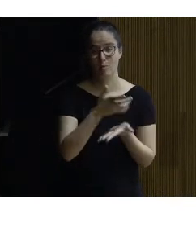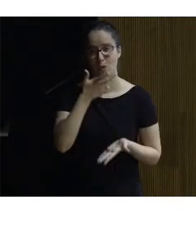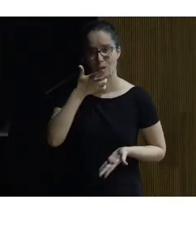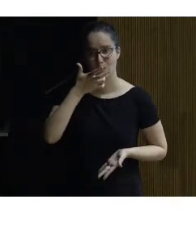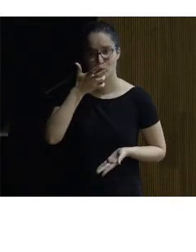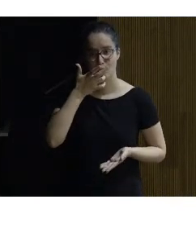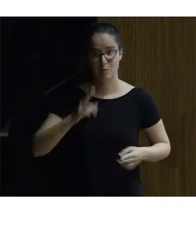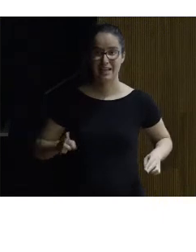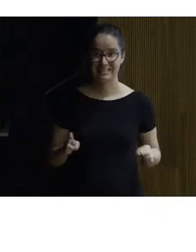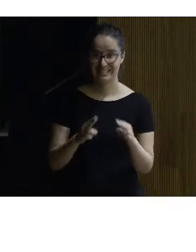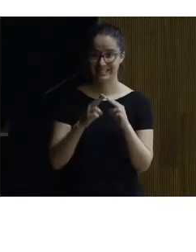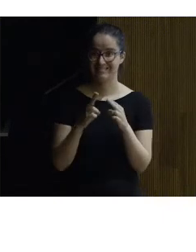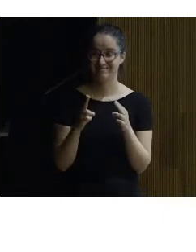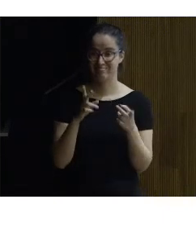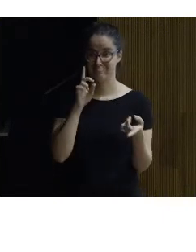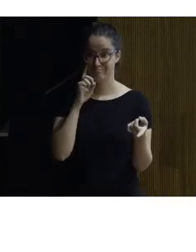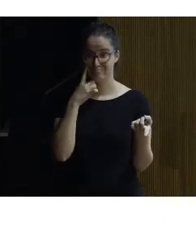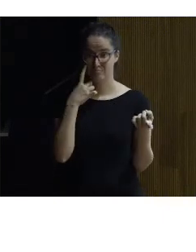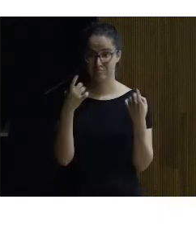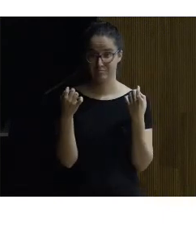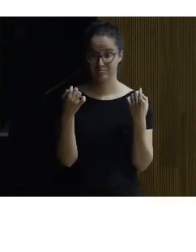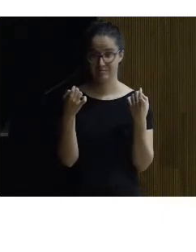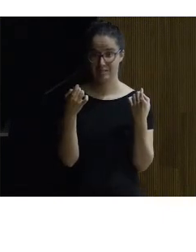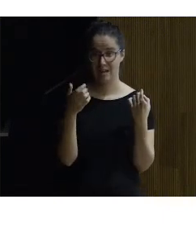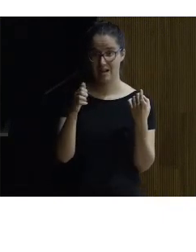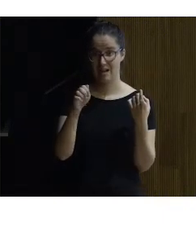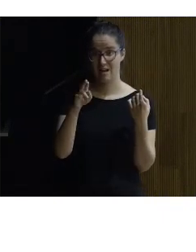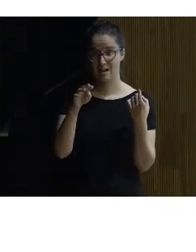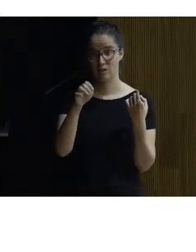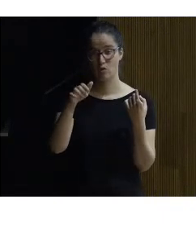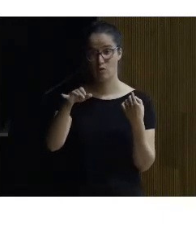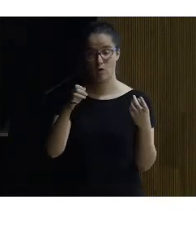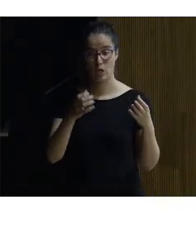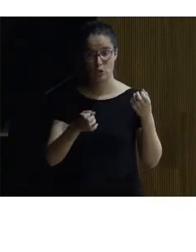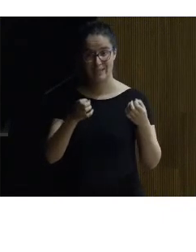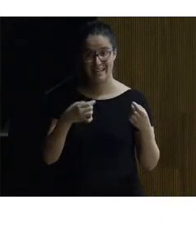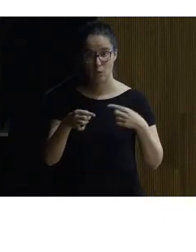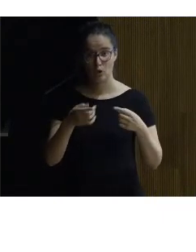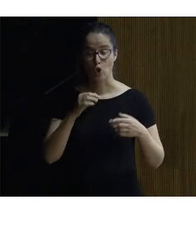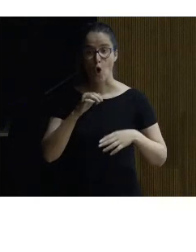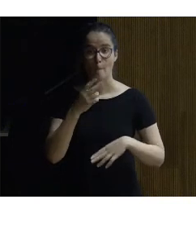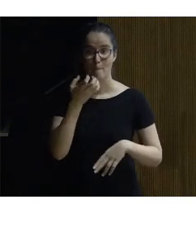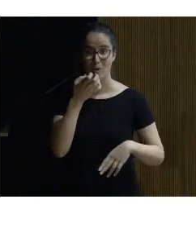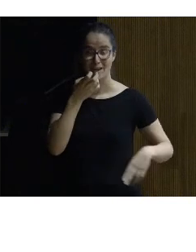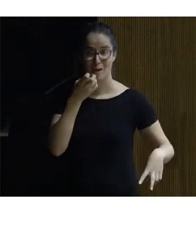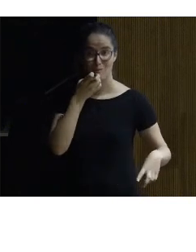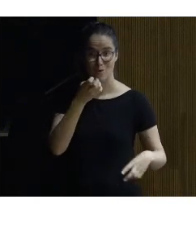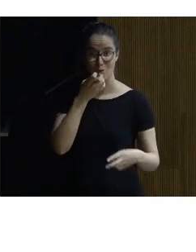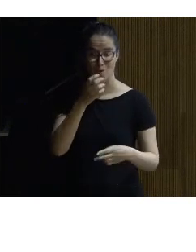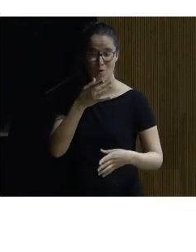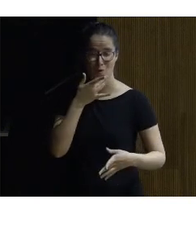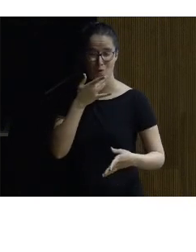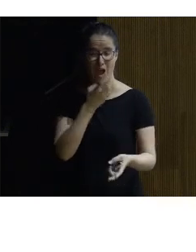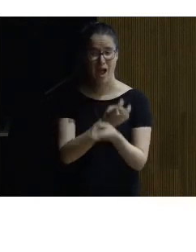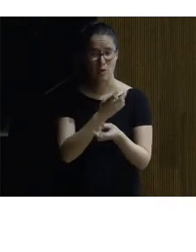por París para que veamos ese arnubó de los edículos de Guimar o en Viena en el metro de Viena pues